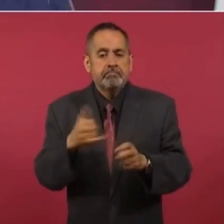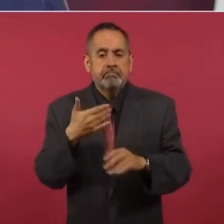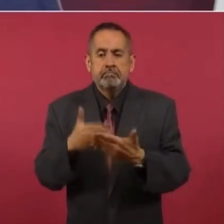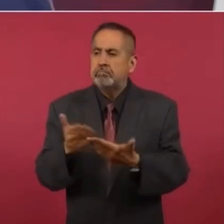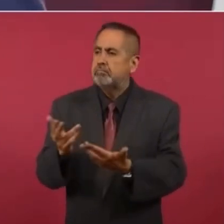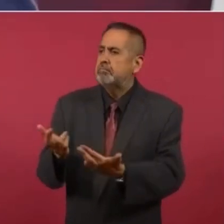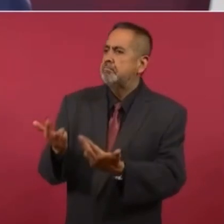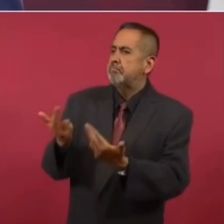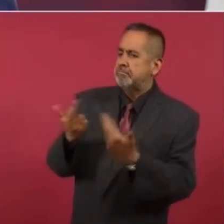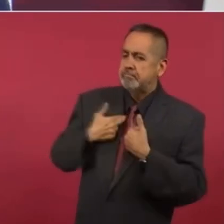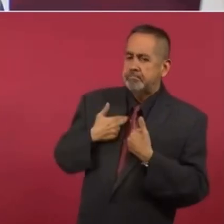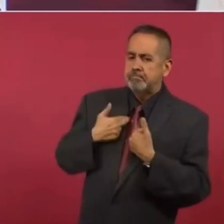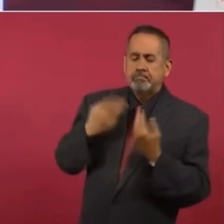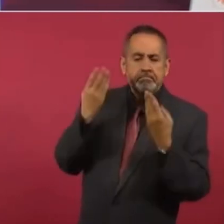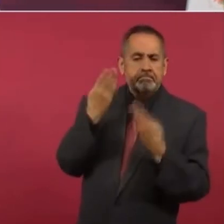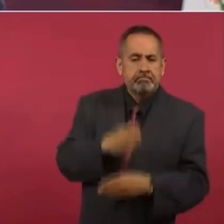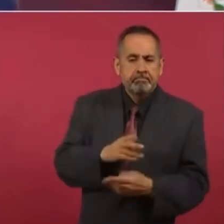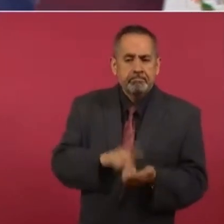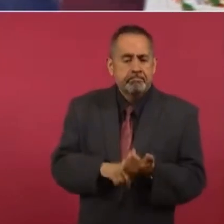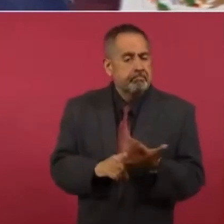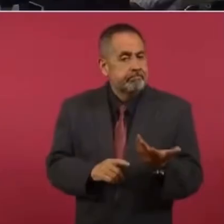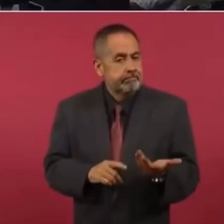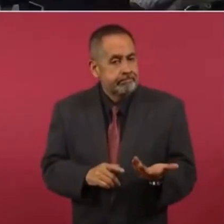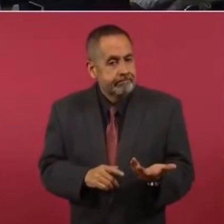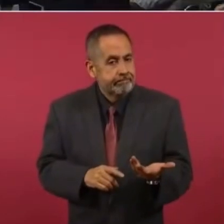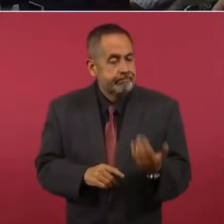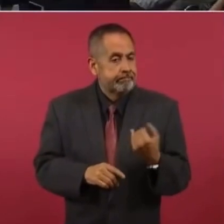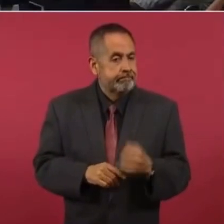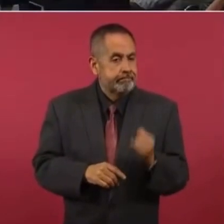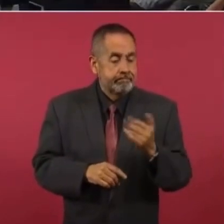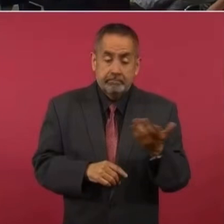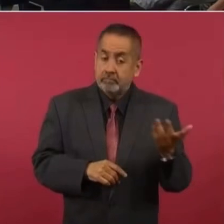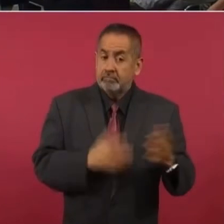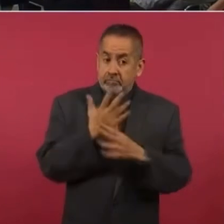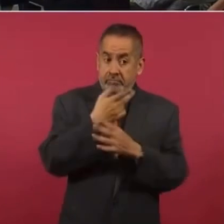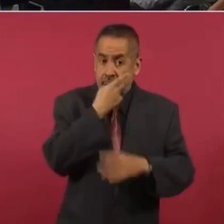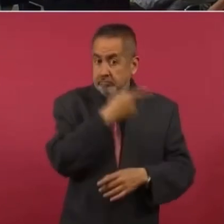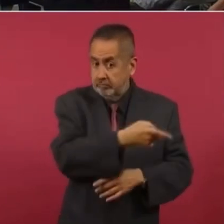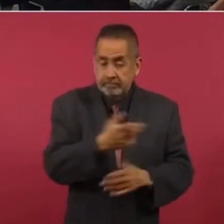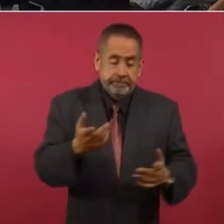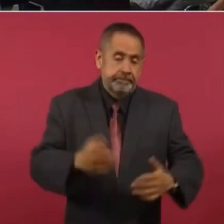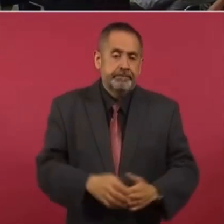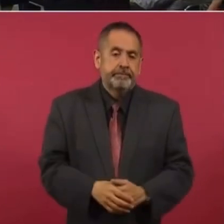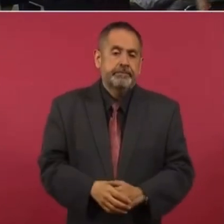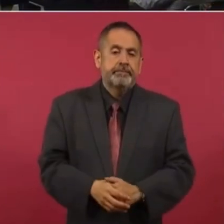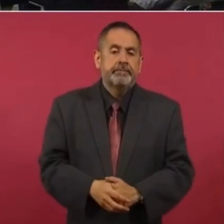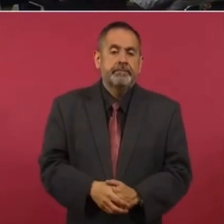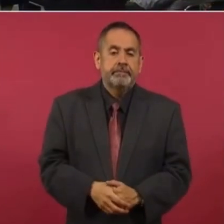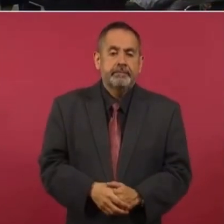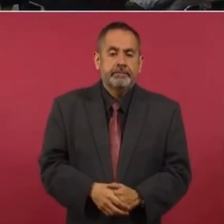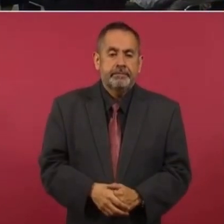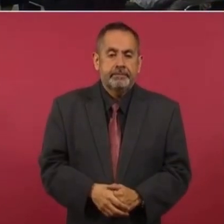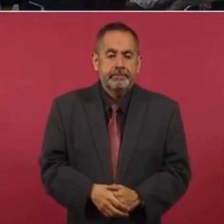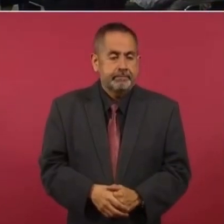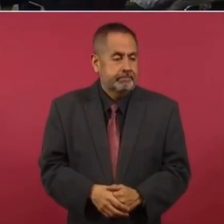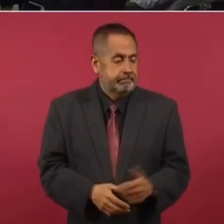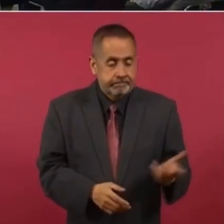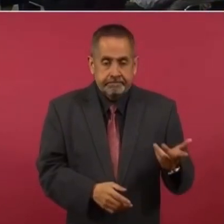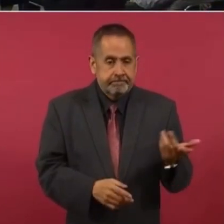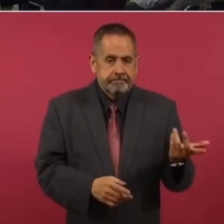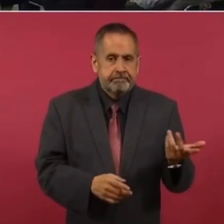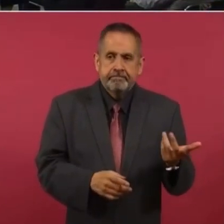sin necesidad de eso.